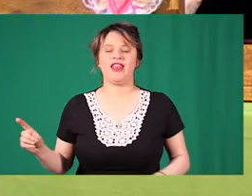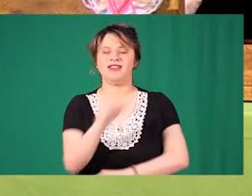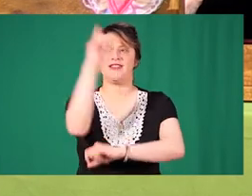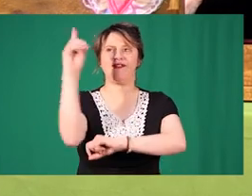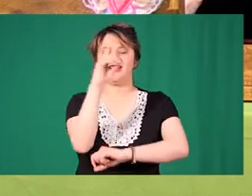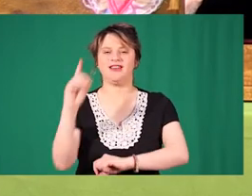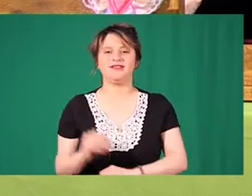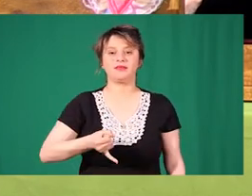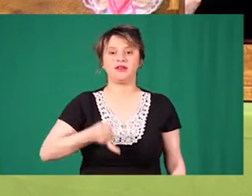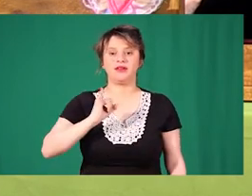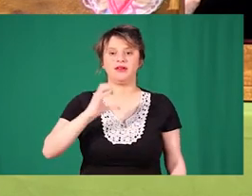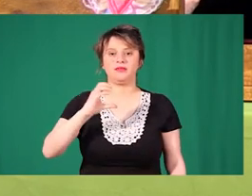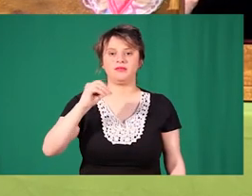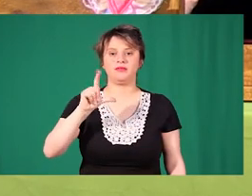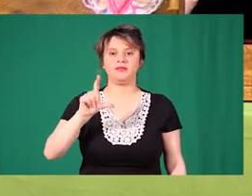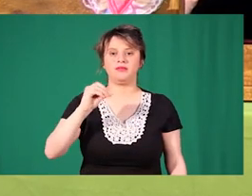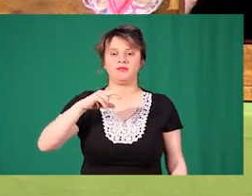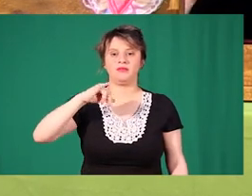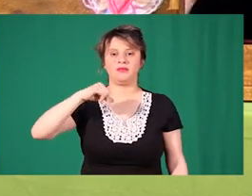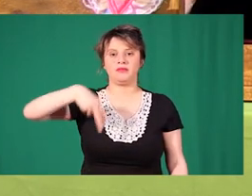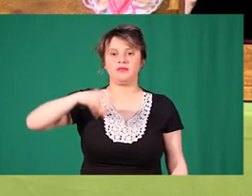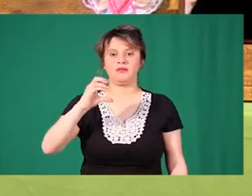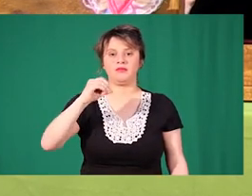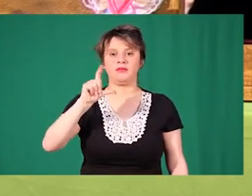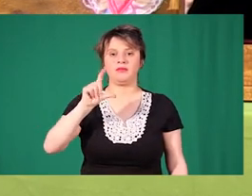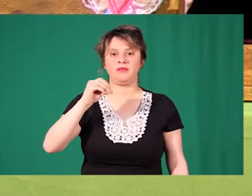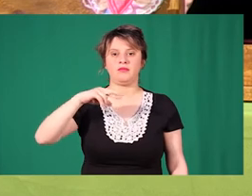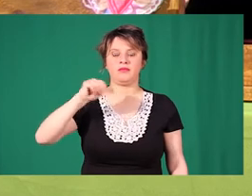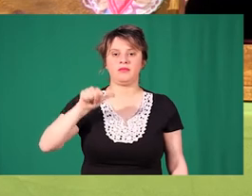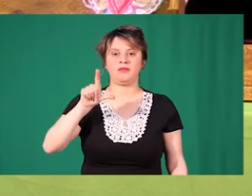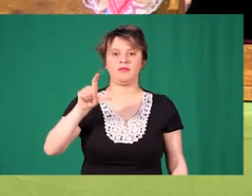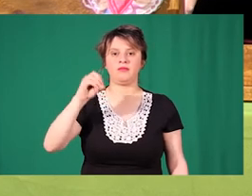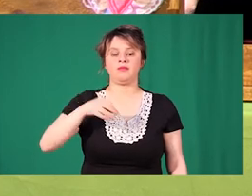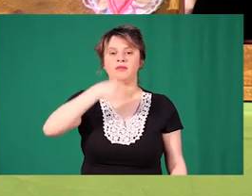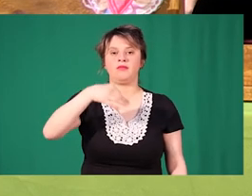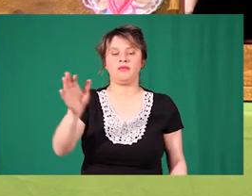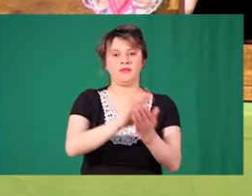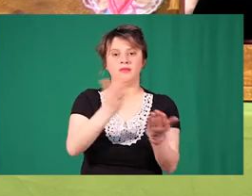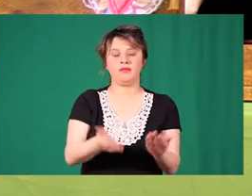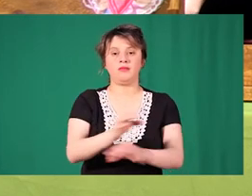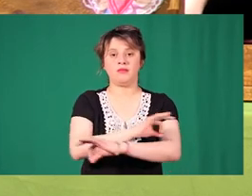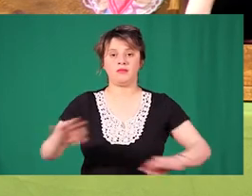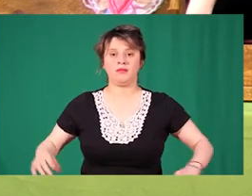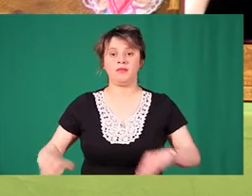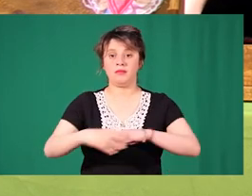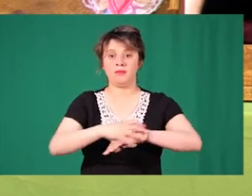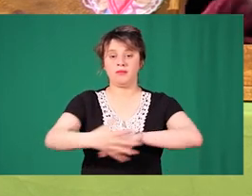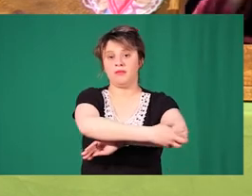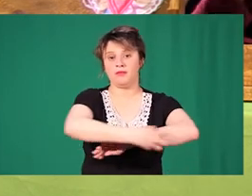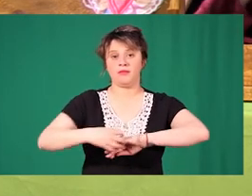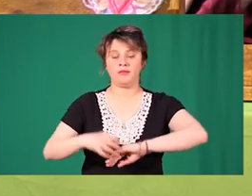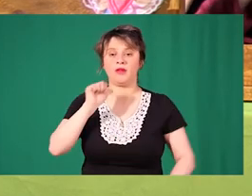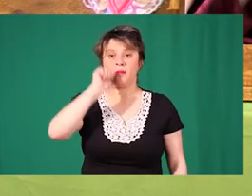Y colorín colorado Este cuento se ha acabado Pasó por un zapato roto Y mañana te contamos otro